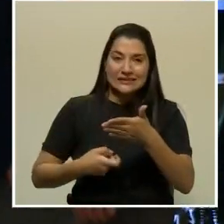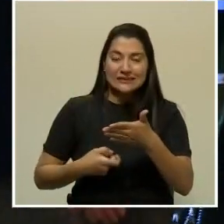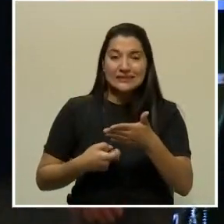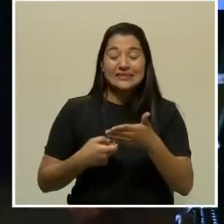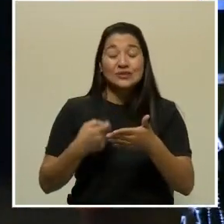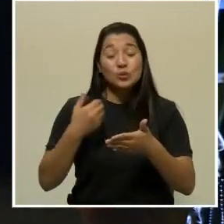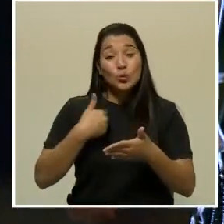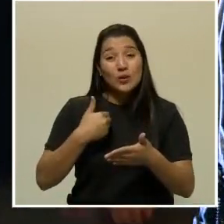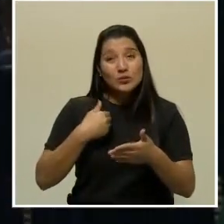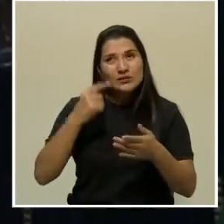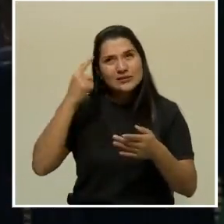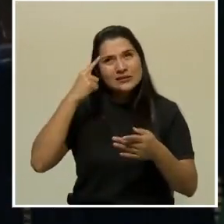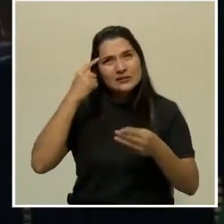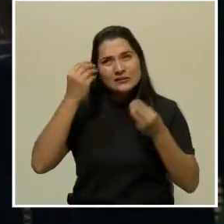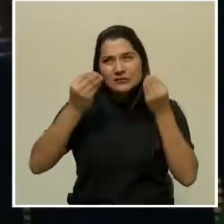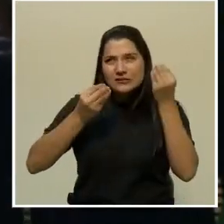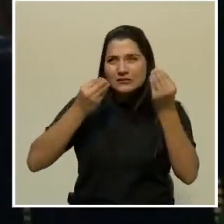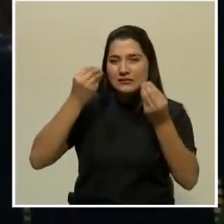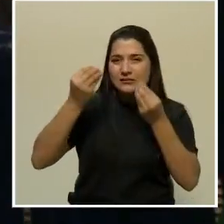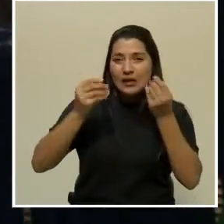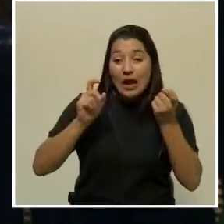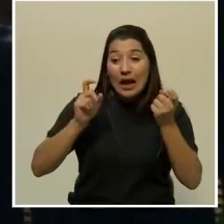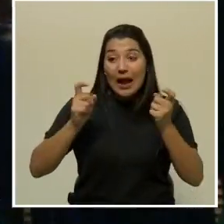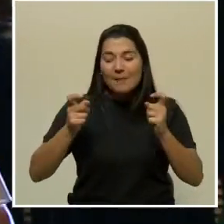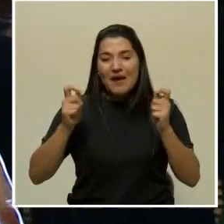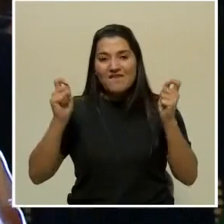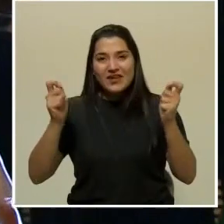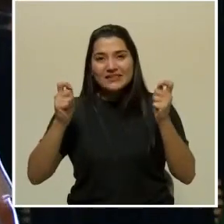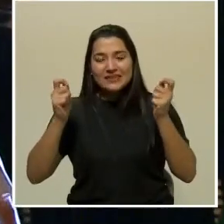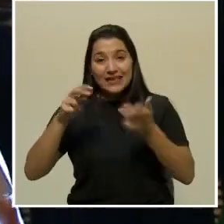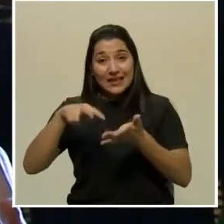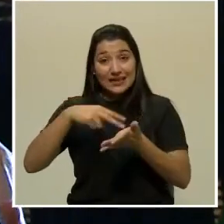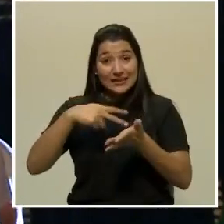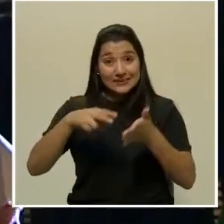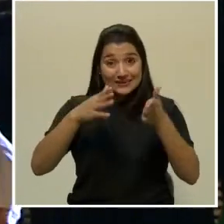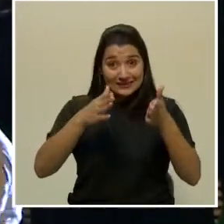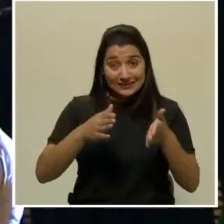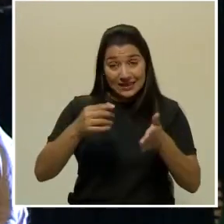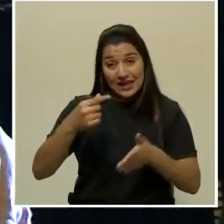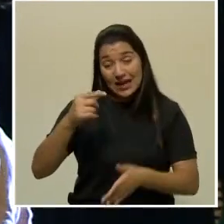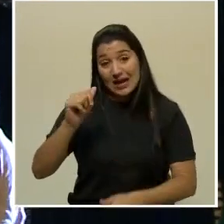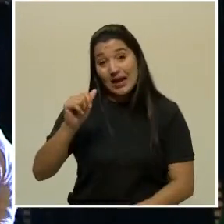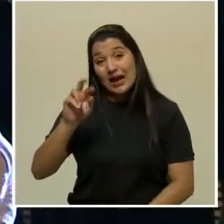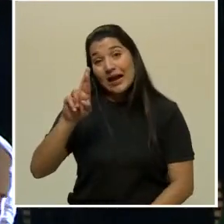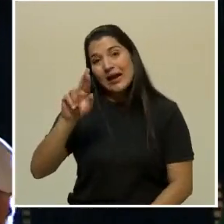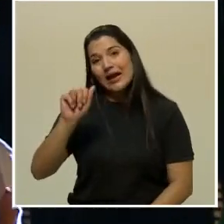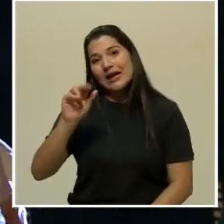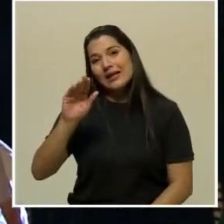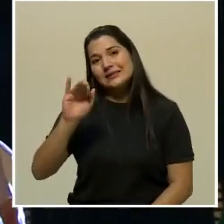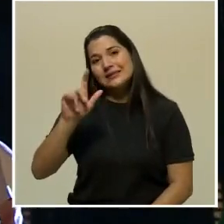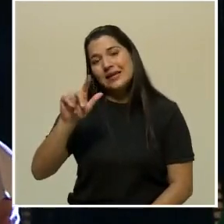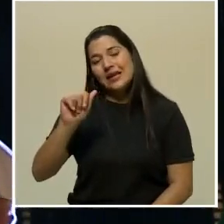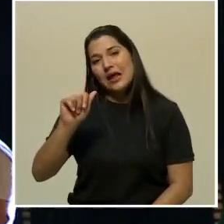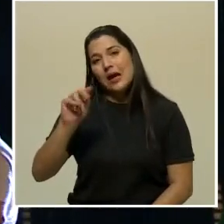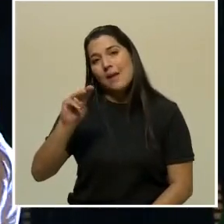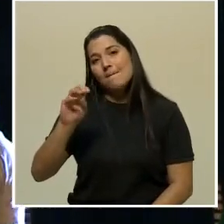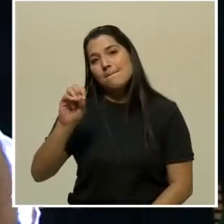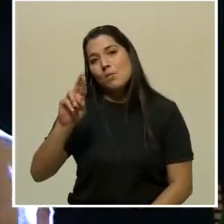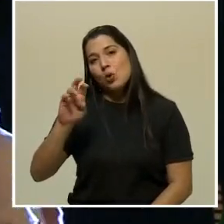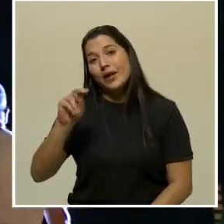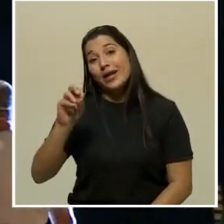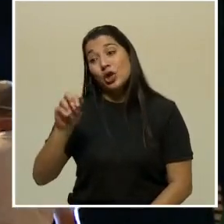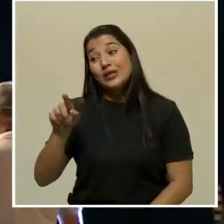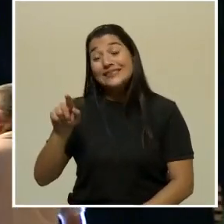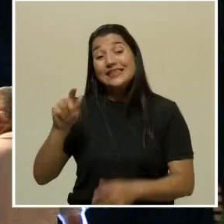repensar el festival de coreógrafos Graciela Moreno, que es uno de los festivales más antiguos de danza en